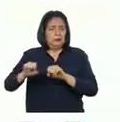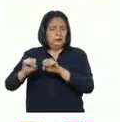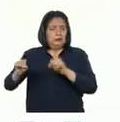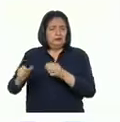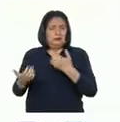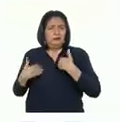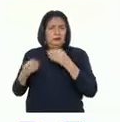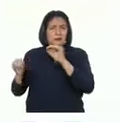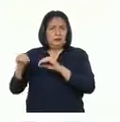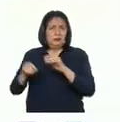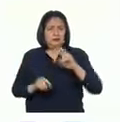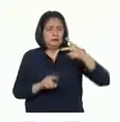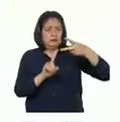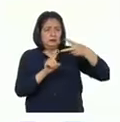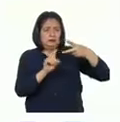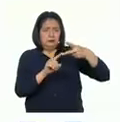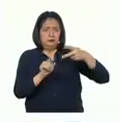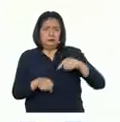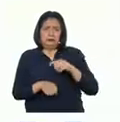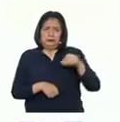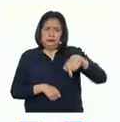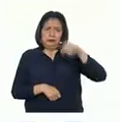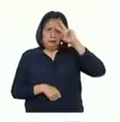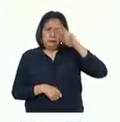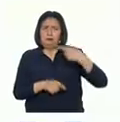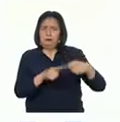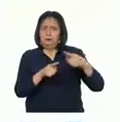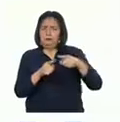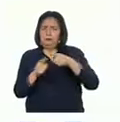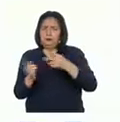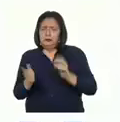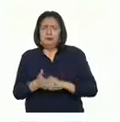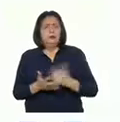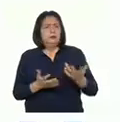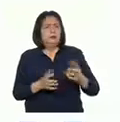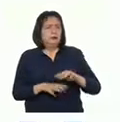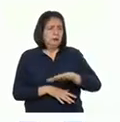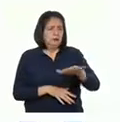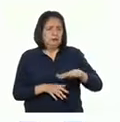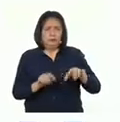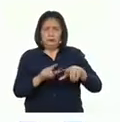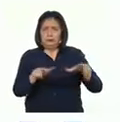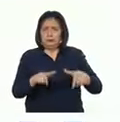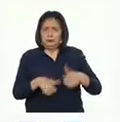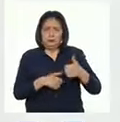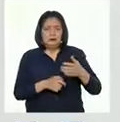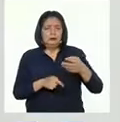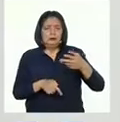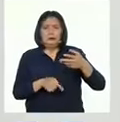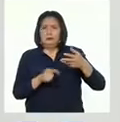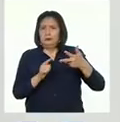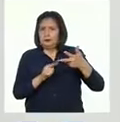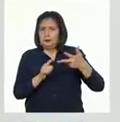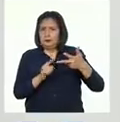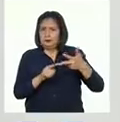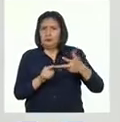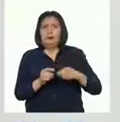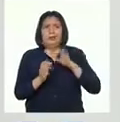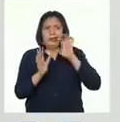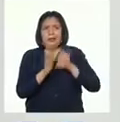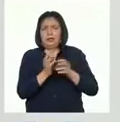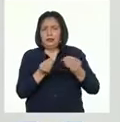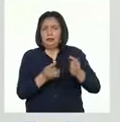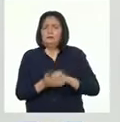oración me da el dato que en el Perú hay varios ecosistemas, y al final me da ejemplos. Ahora,